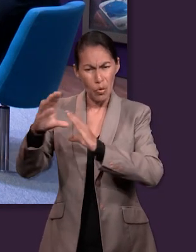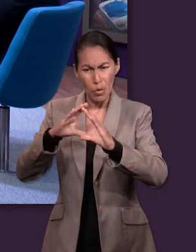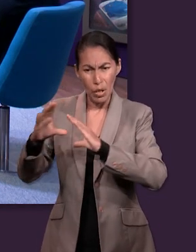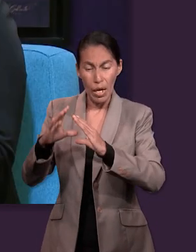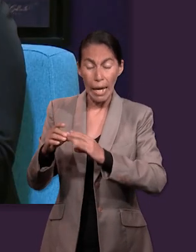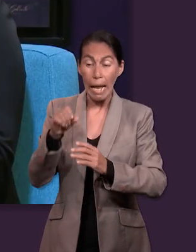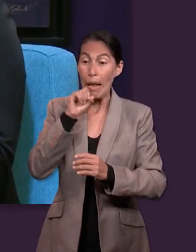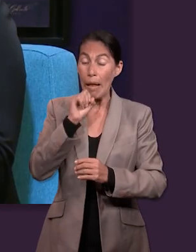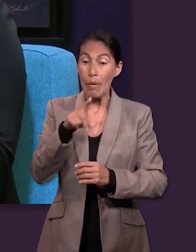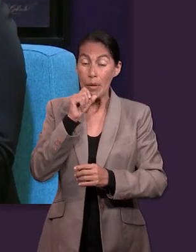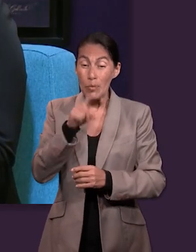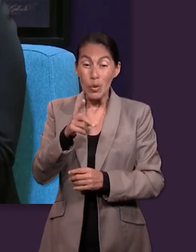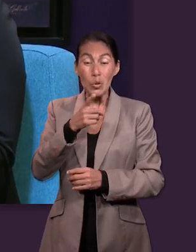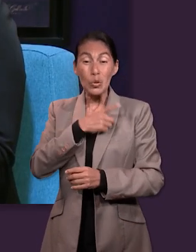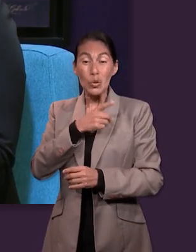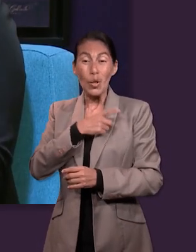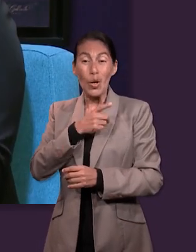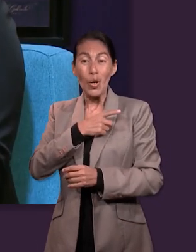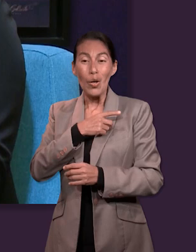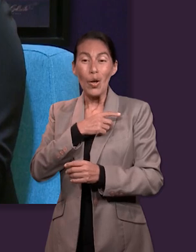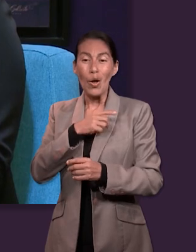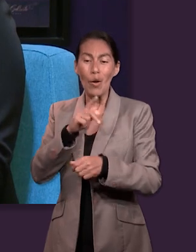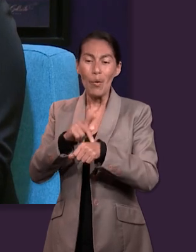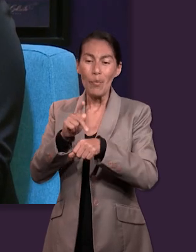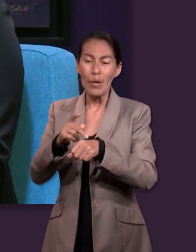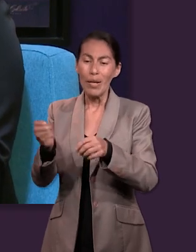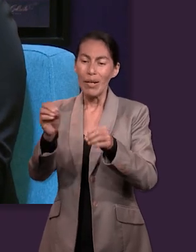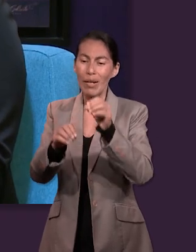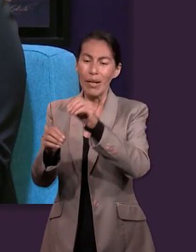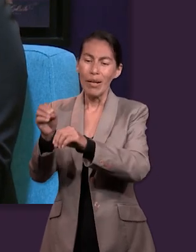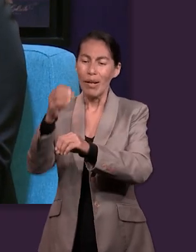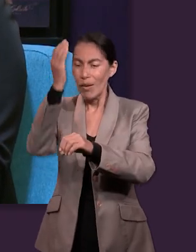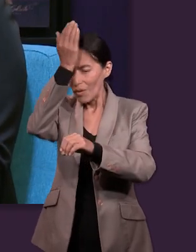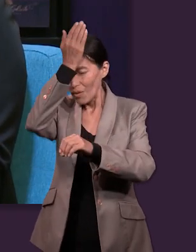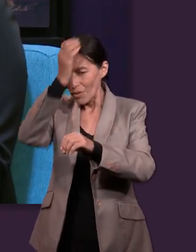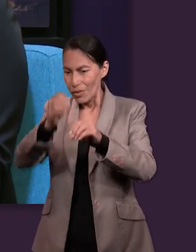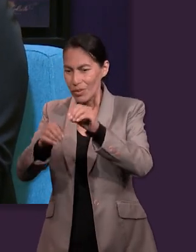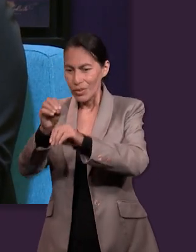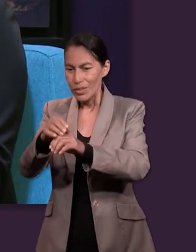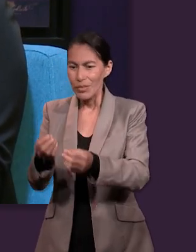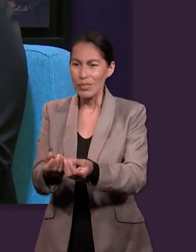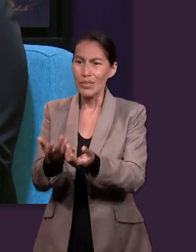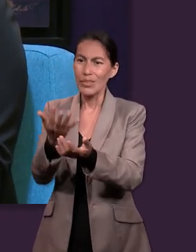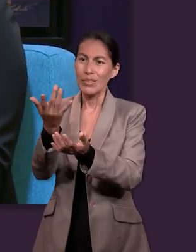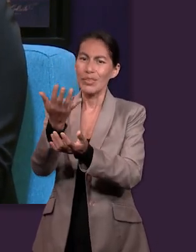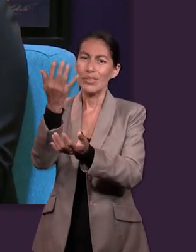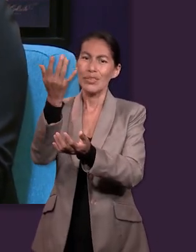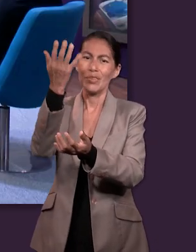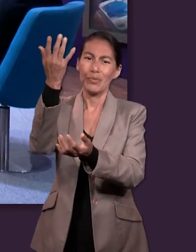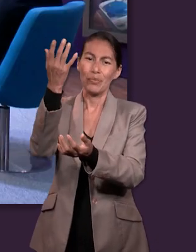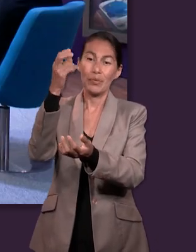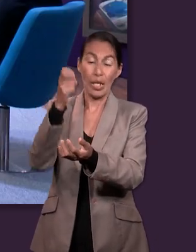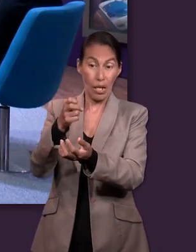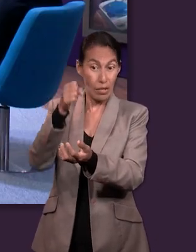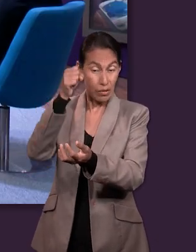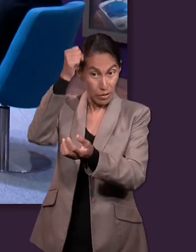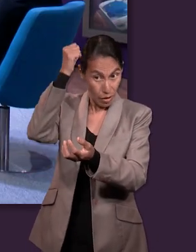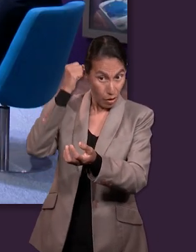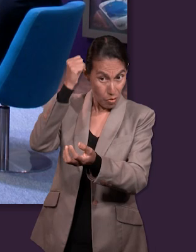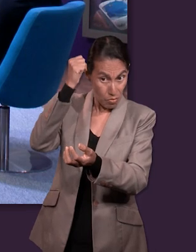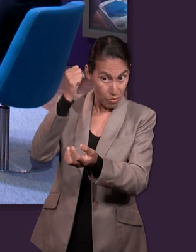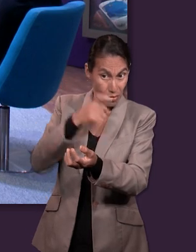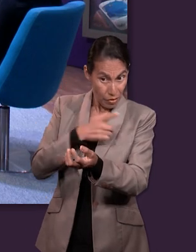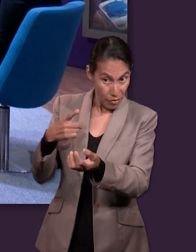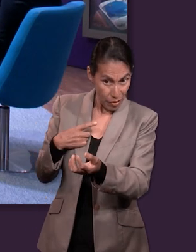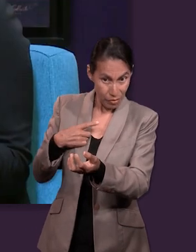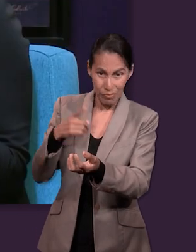comunión. Y él mismo ofreció el holocausto. Esto es importante recalcar porque quien ofrecía el sacrificio no era Saúl o no debería de